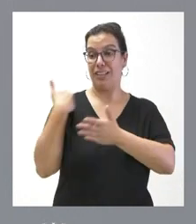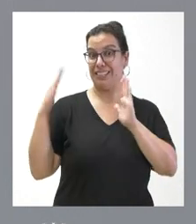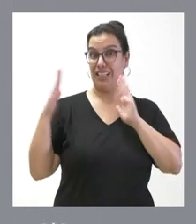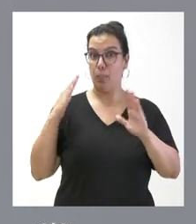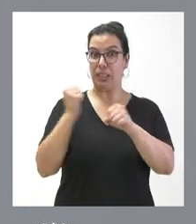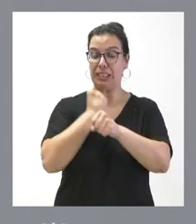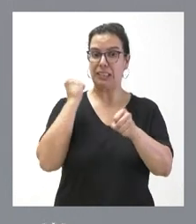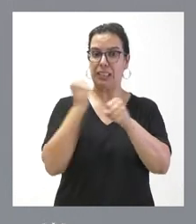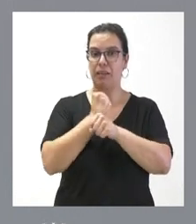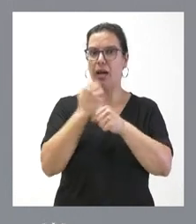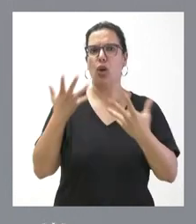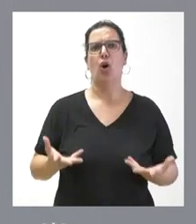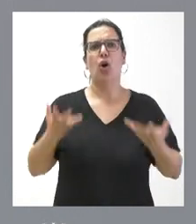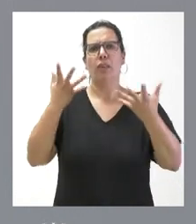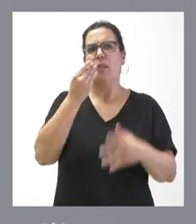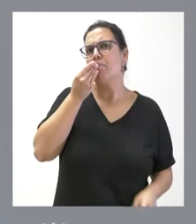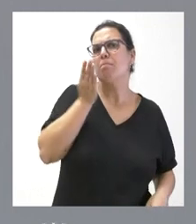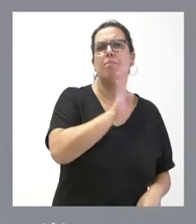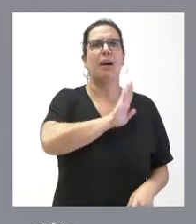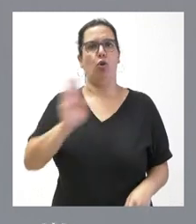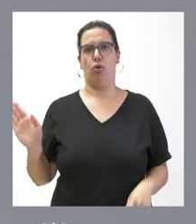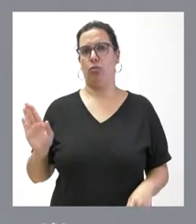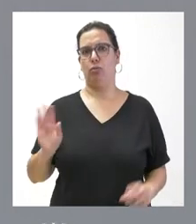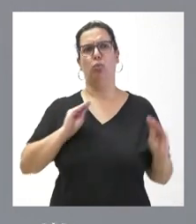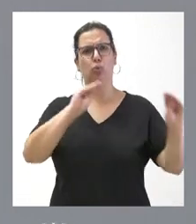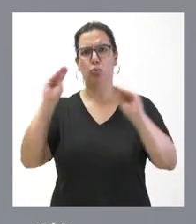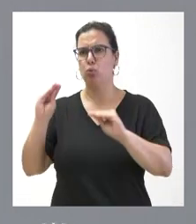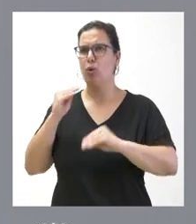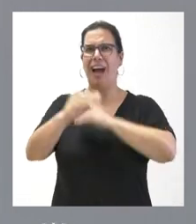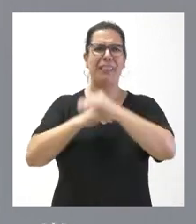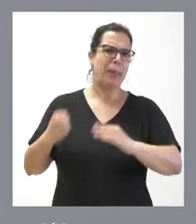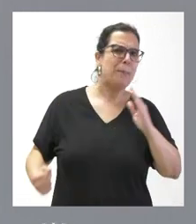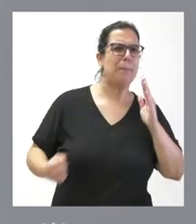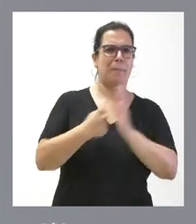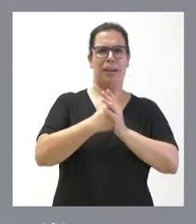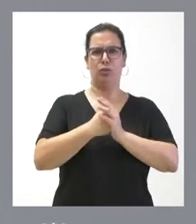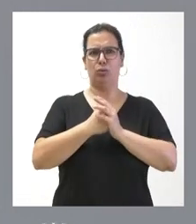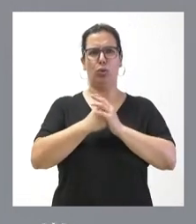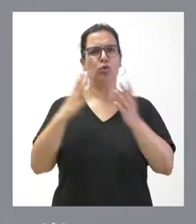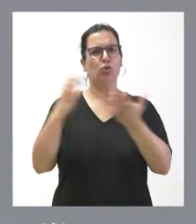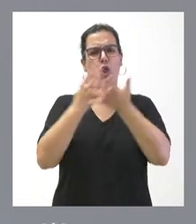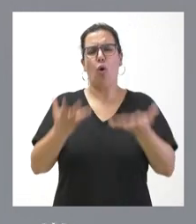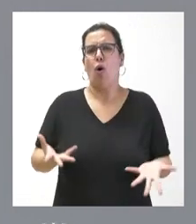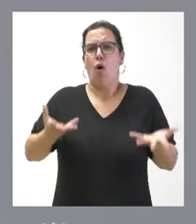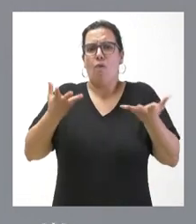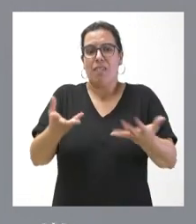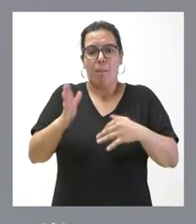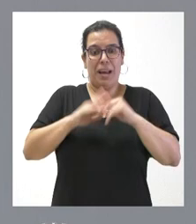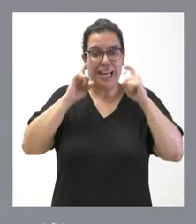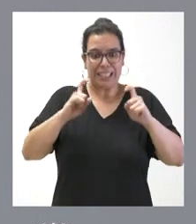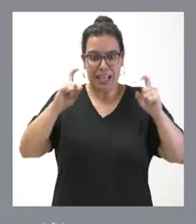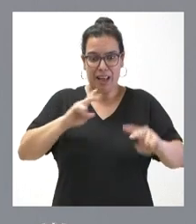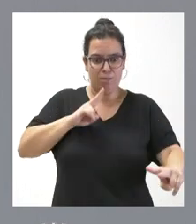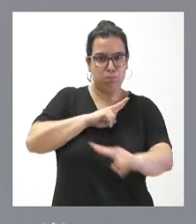dieron lo mejor de sí mismos, hicieron todo lo que pudieron, pusieron toda su inteligencia al servicio de la respuesta a este